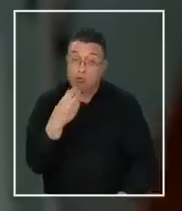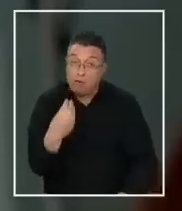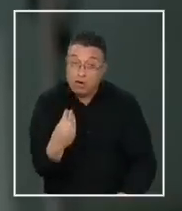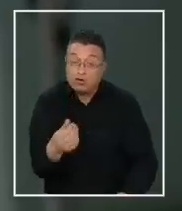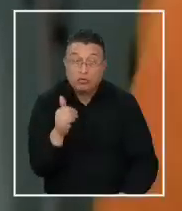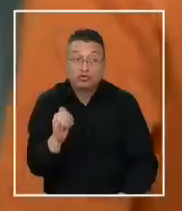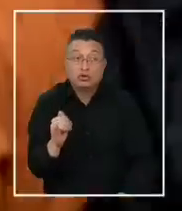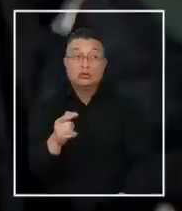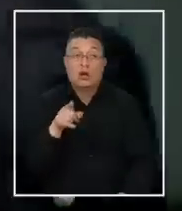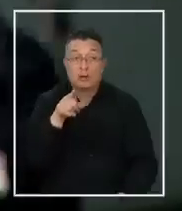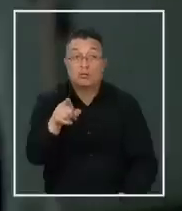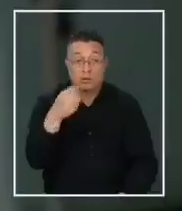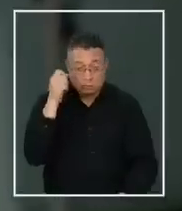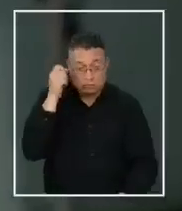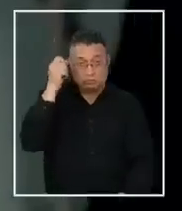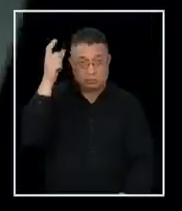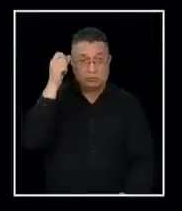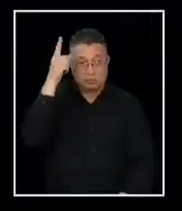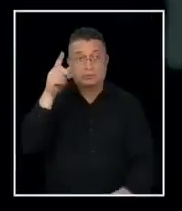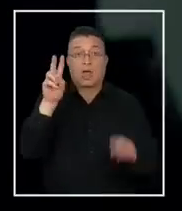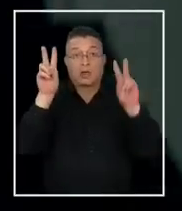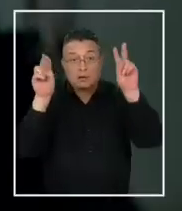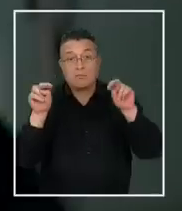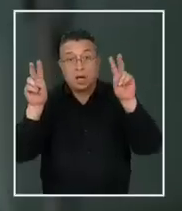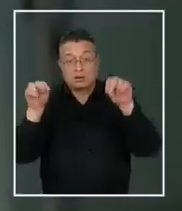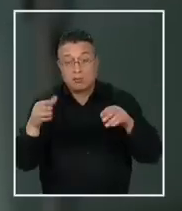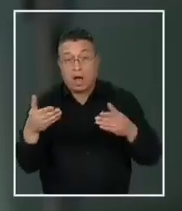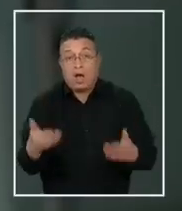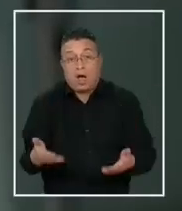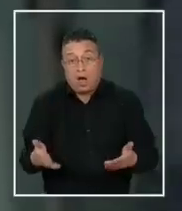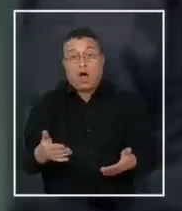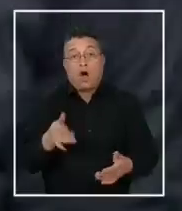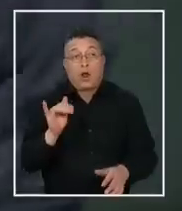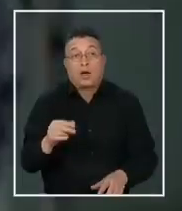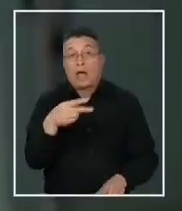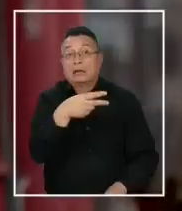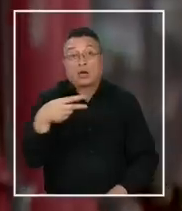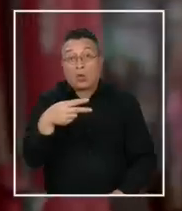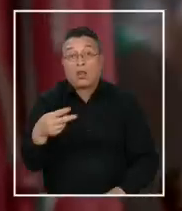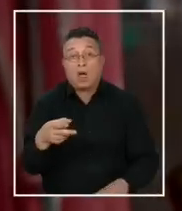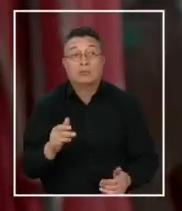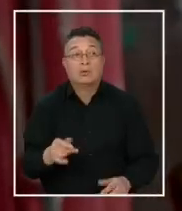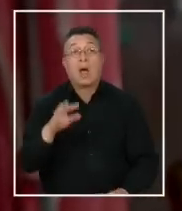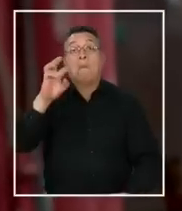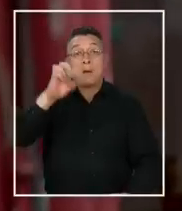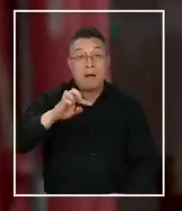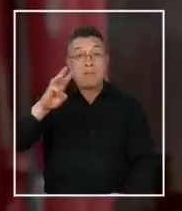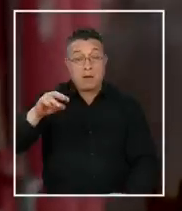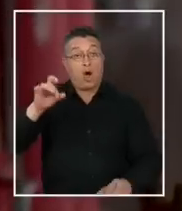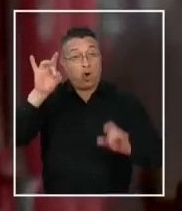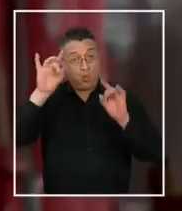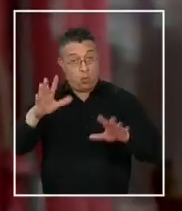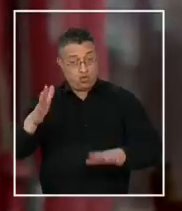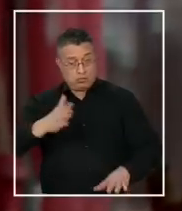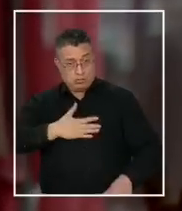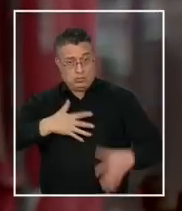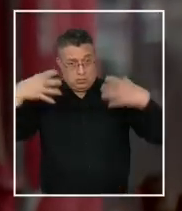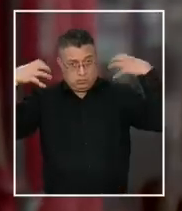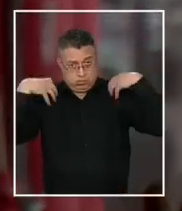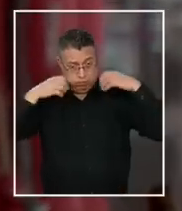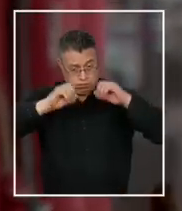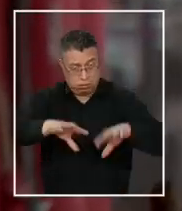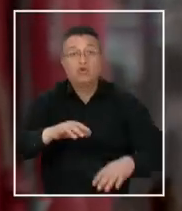¿sí? Porque así se actualizan con los temas que estamos pasando últimamente de sexualidad. ¿Los padres son los únicos que pueden enseñar esto, cree usted?